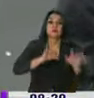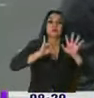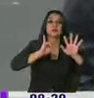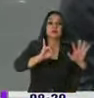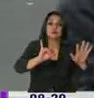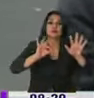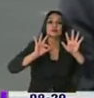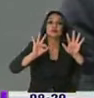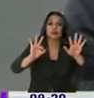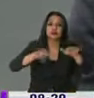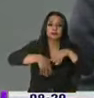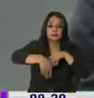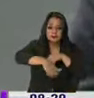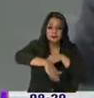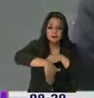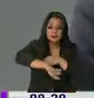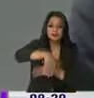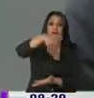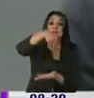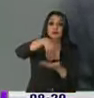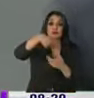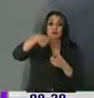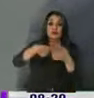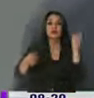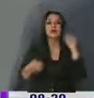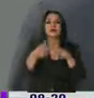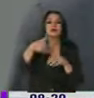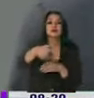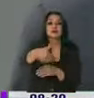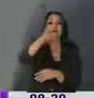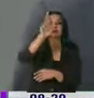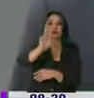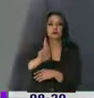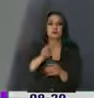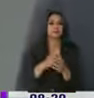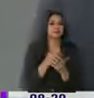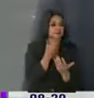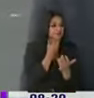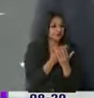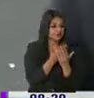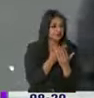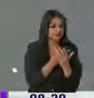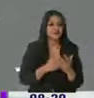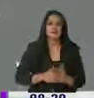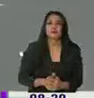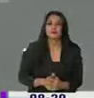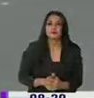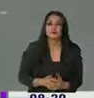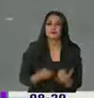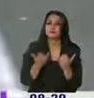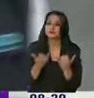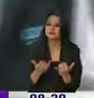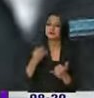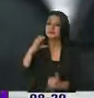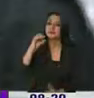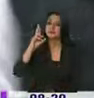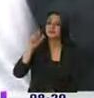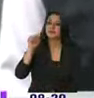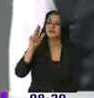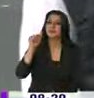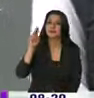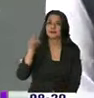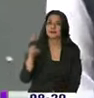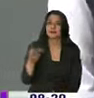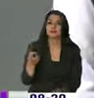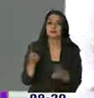se pintarán desde el centro histórico hacia el sur de la ciudad. Ok, le agradecemos muchísimo a Fausto. Ahora vamos a hablar con Cristian Zaragozín, quien